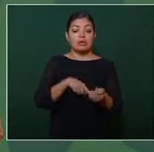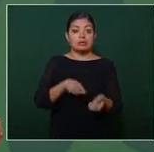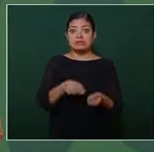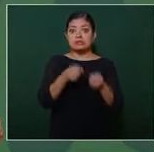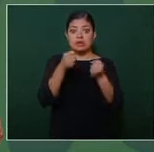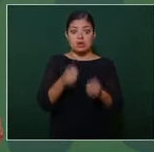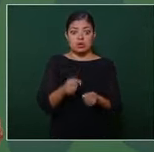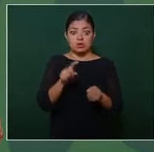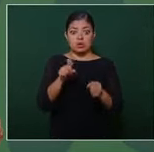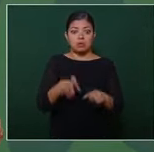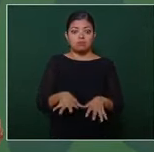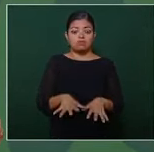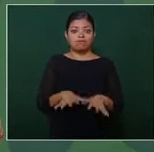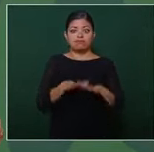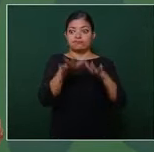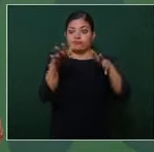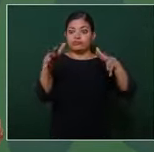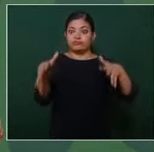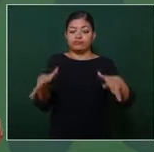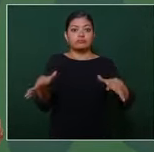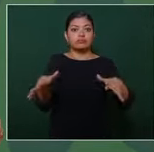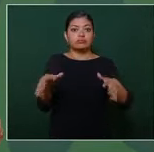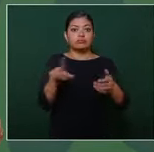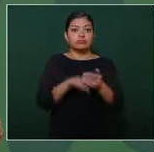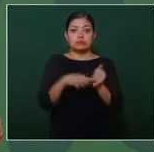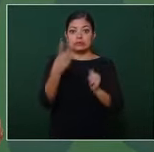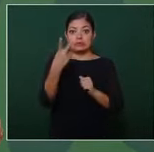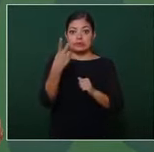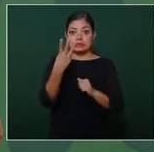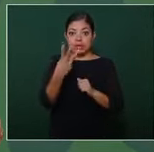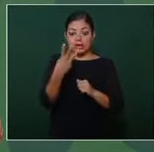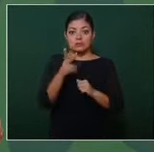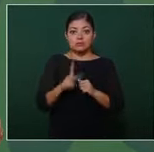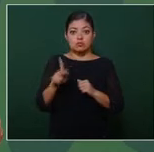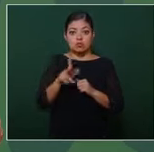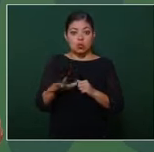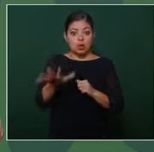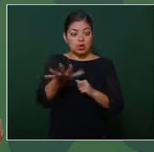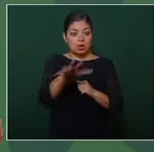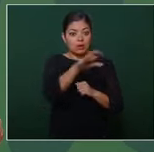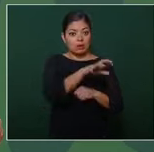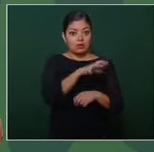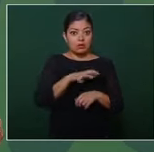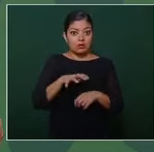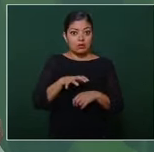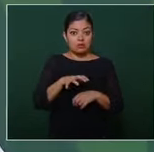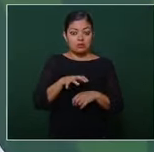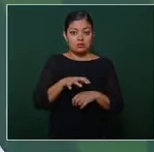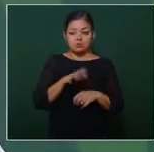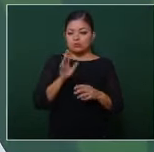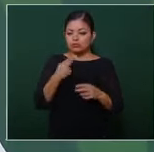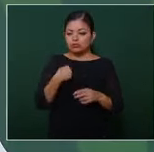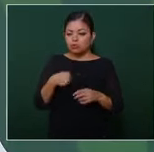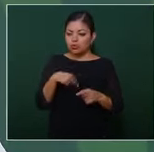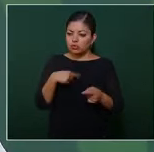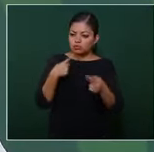tres pueblos ya llegamos a un acuerdo no se van a inundar